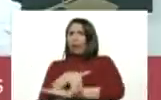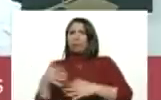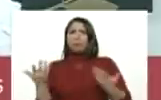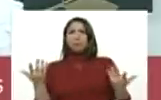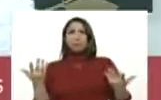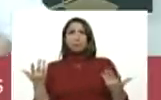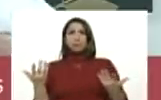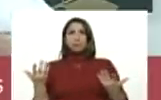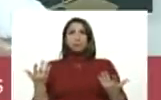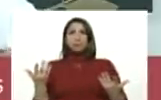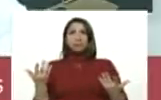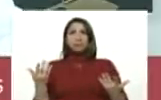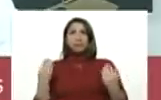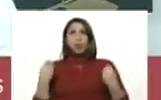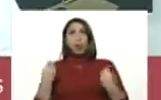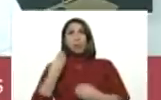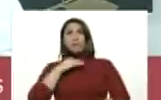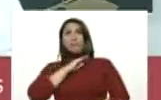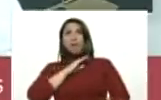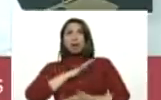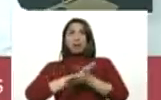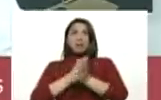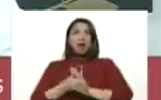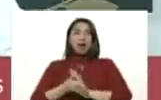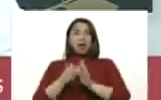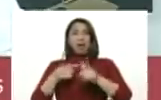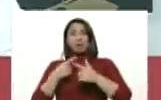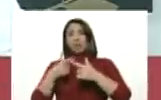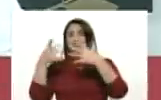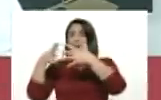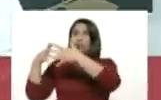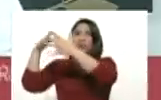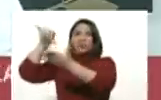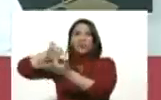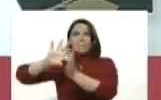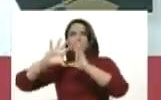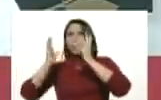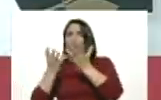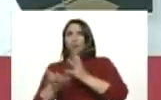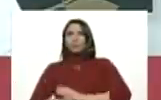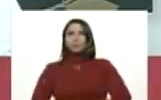Como que la pandemia se hubiera acabado y Estados Unidos es el epicentro del mundo.